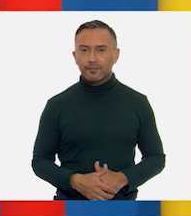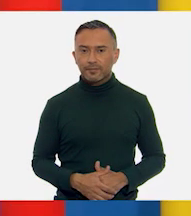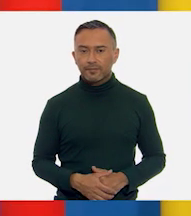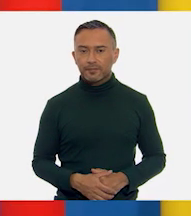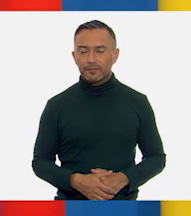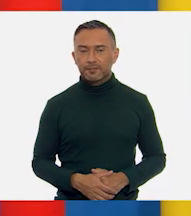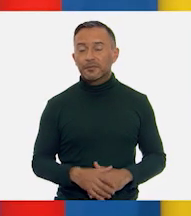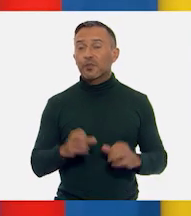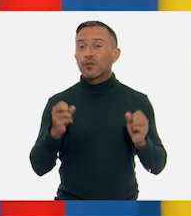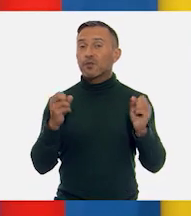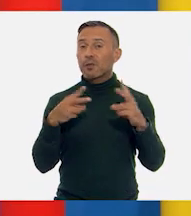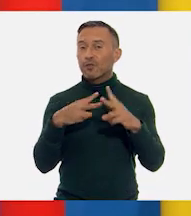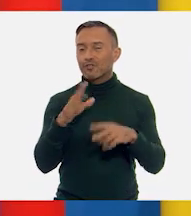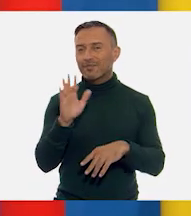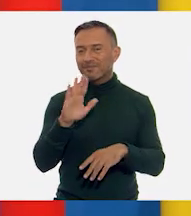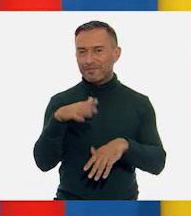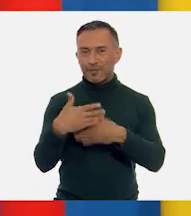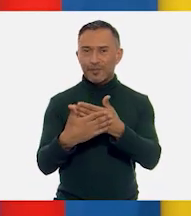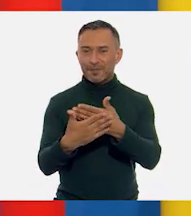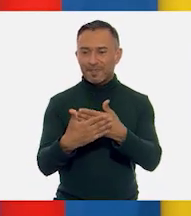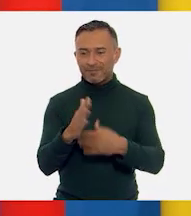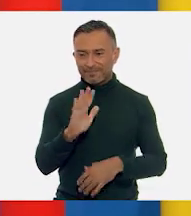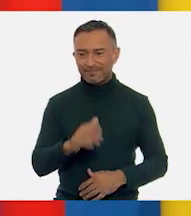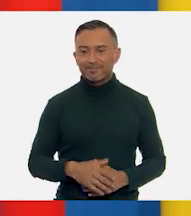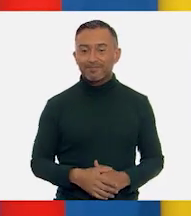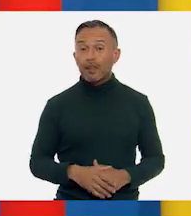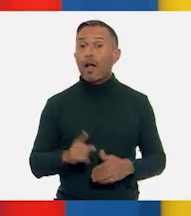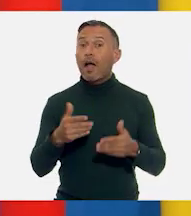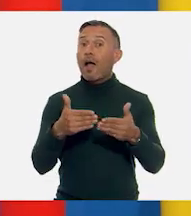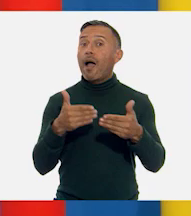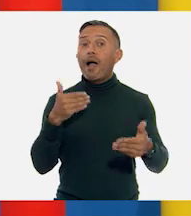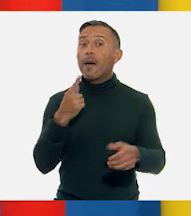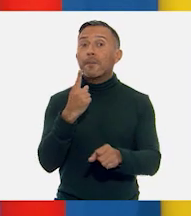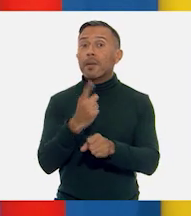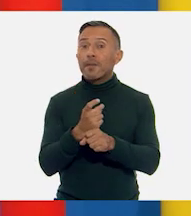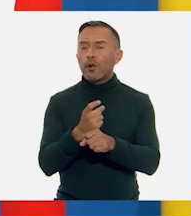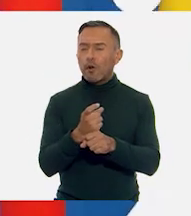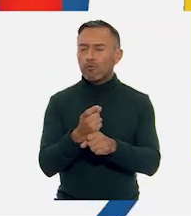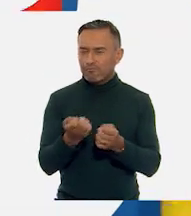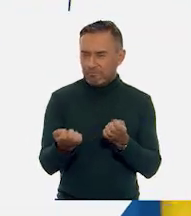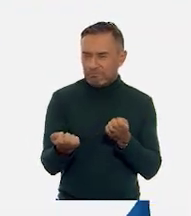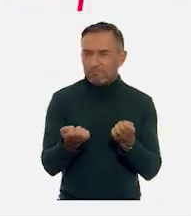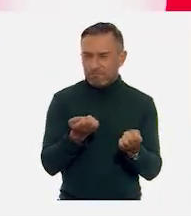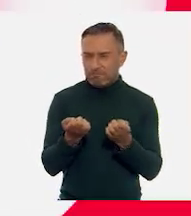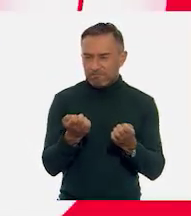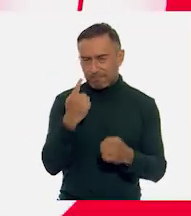Nos vemos, hasta la próxima. Pero antes, a movernos un poco.